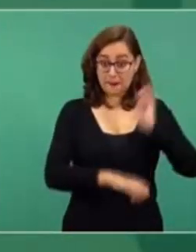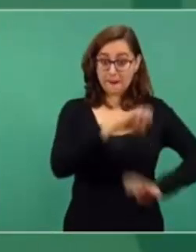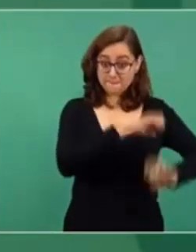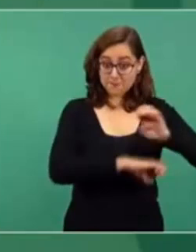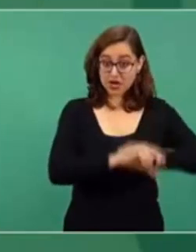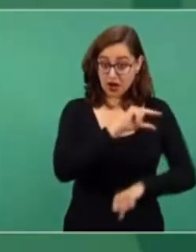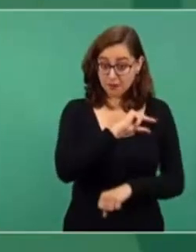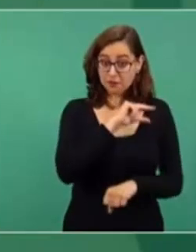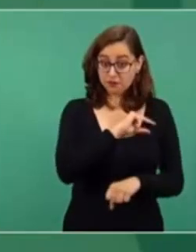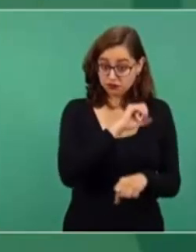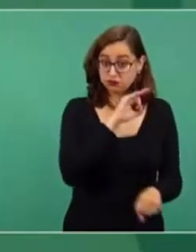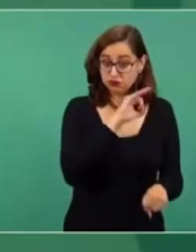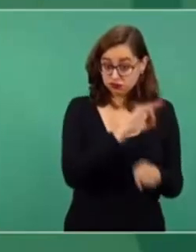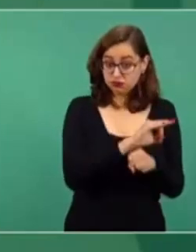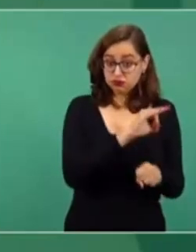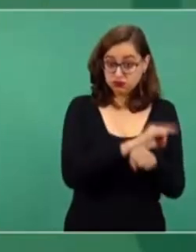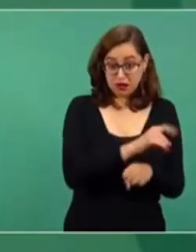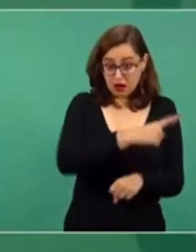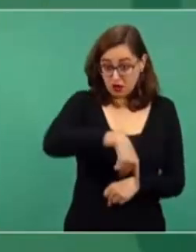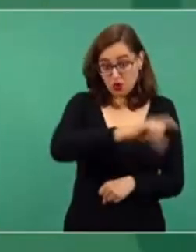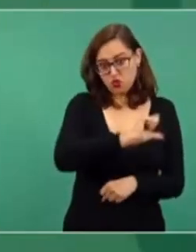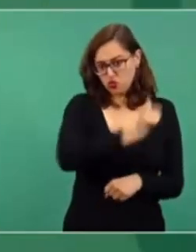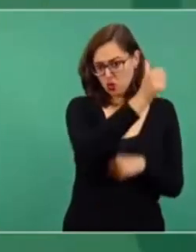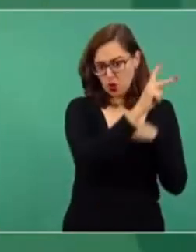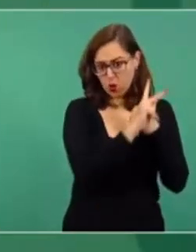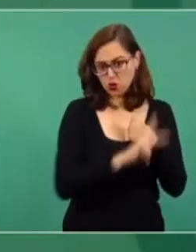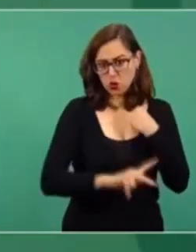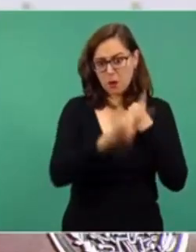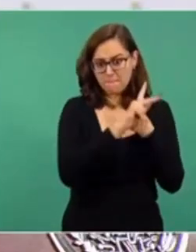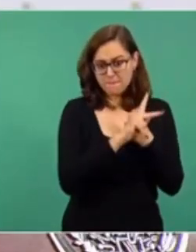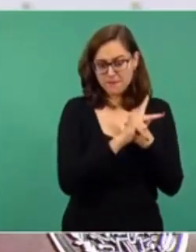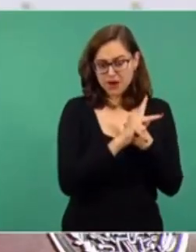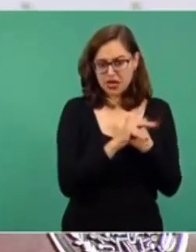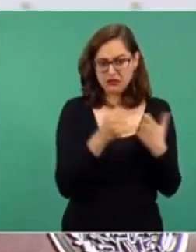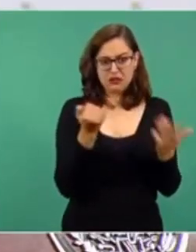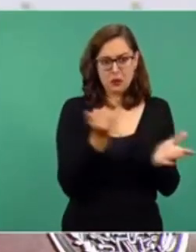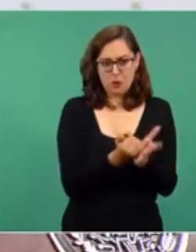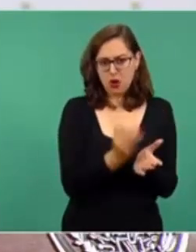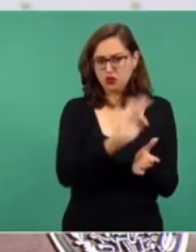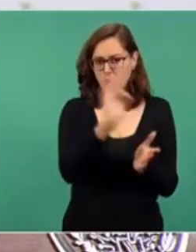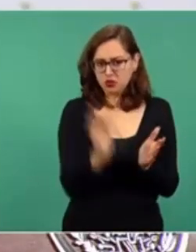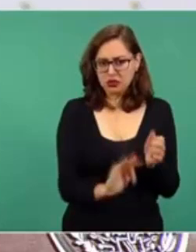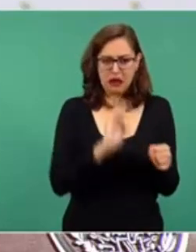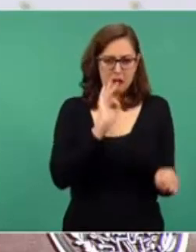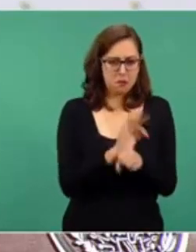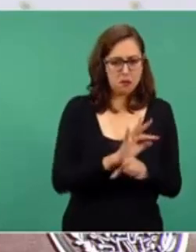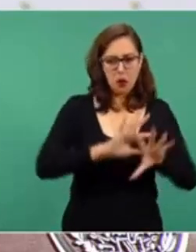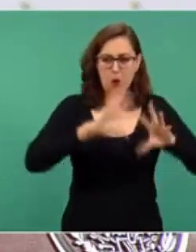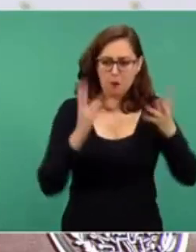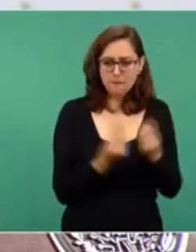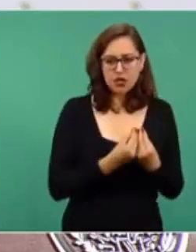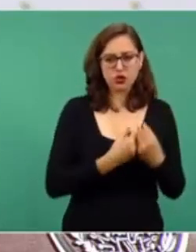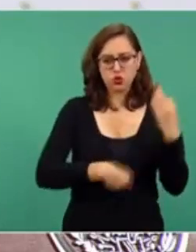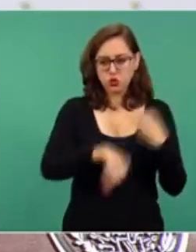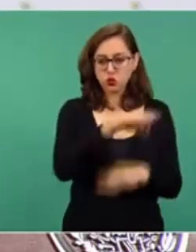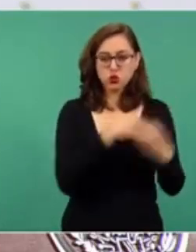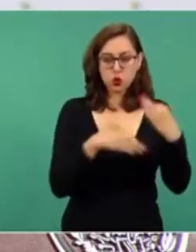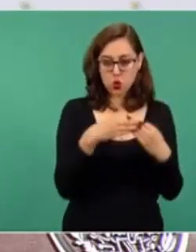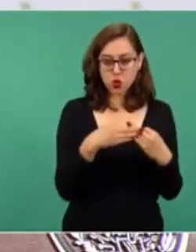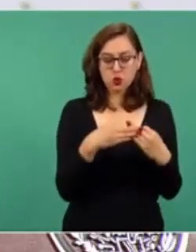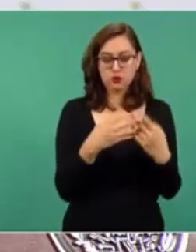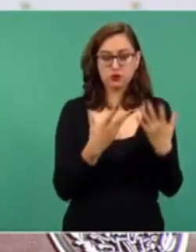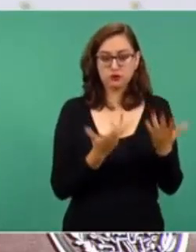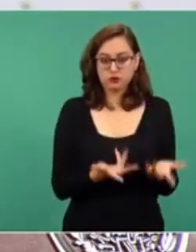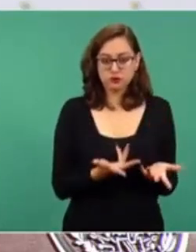extranjeras que reciben subsidio y que nos pueden llevar